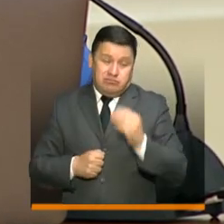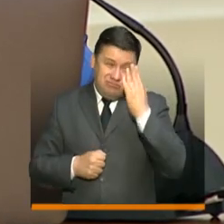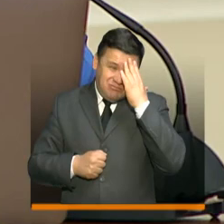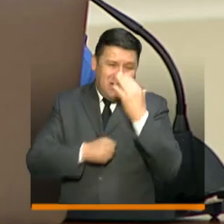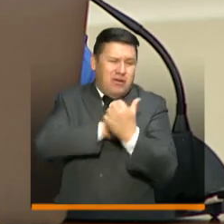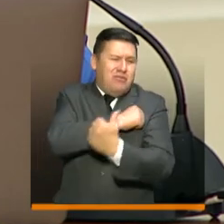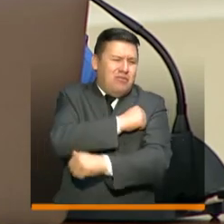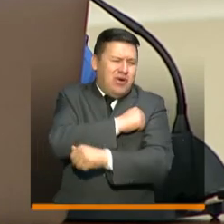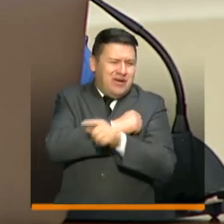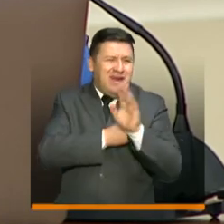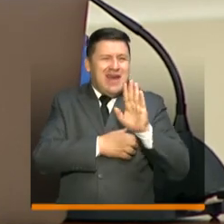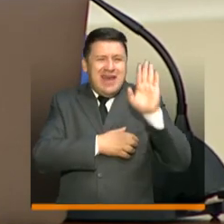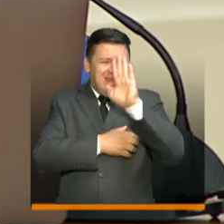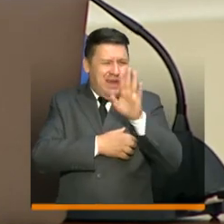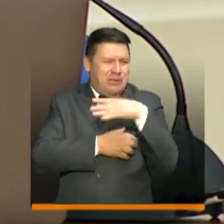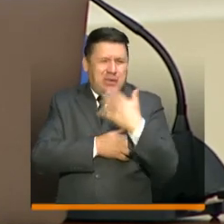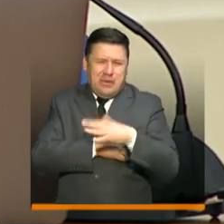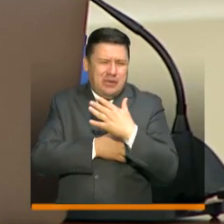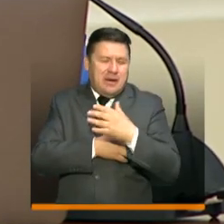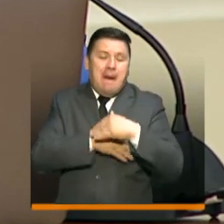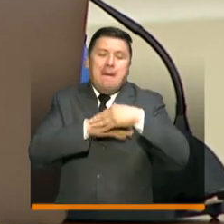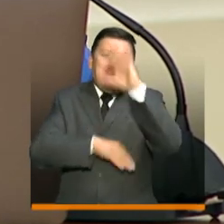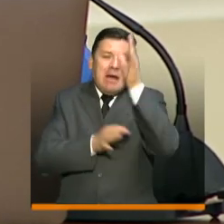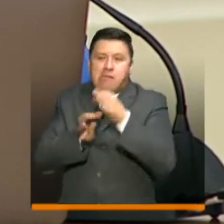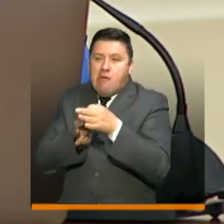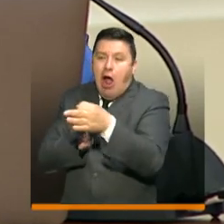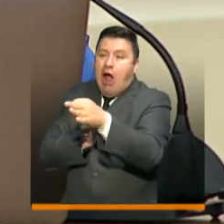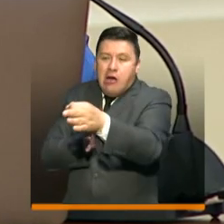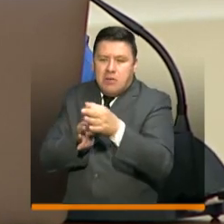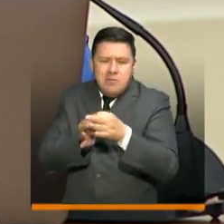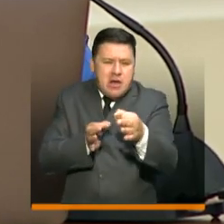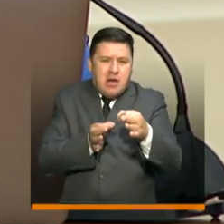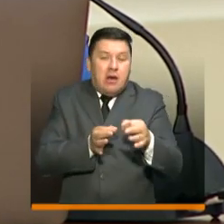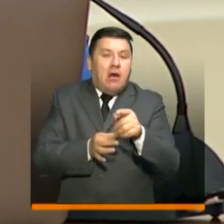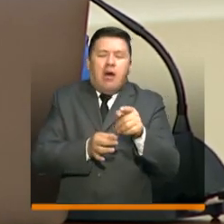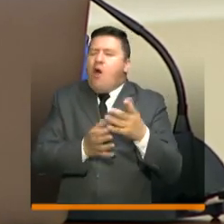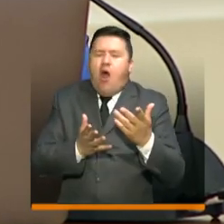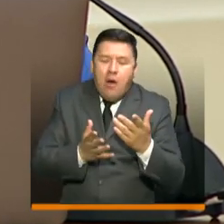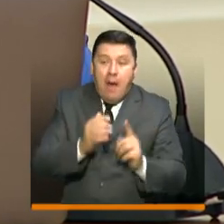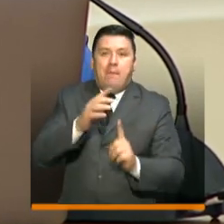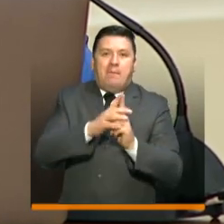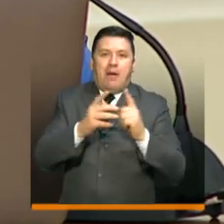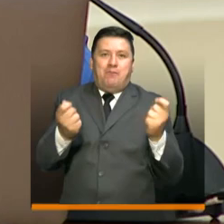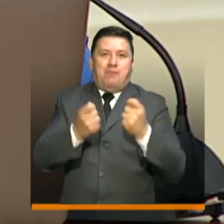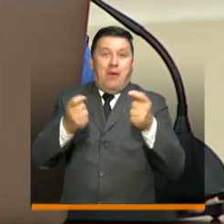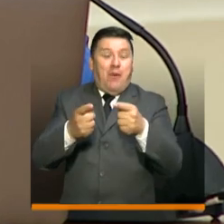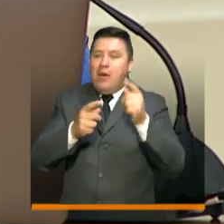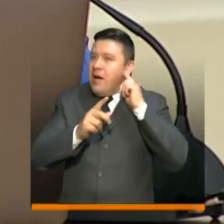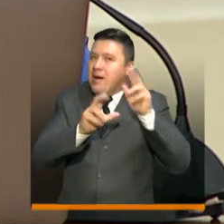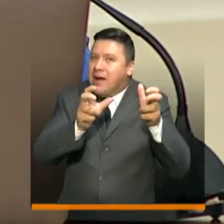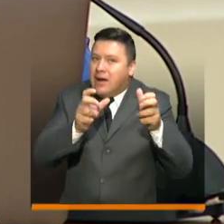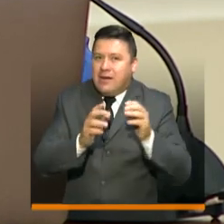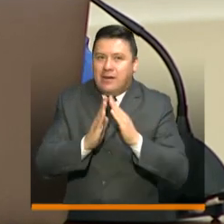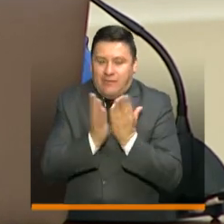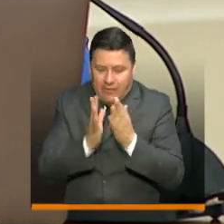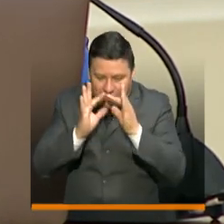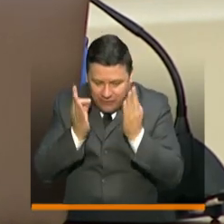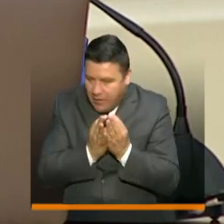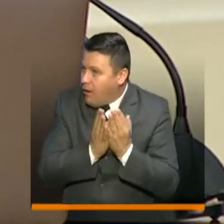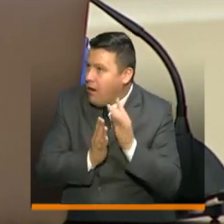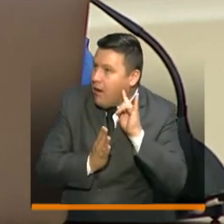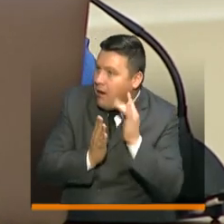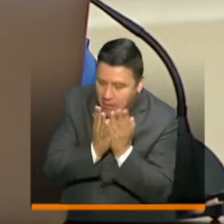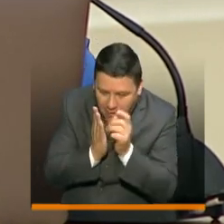usted sabe que es un departamento con mucha atención rural, está trabajando con la emisora local y tiene una campaña muy fuerte de trabajo en familia y de